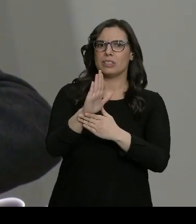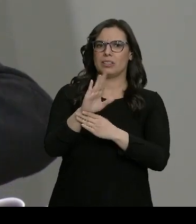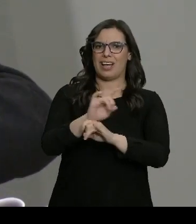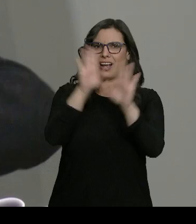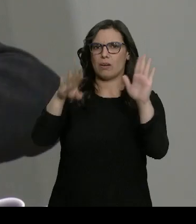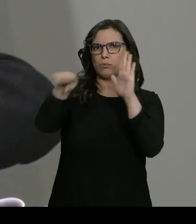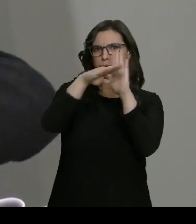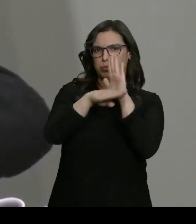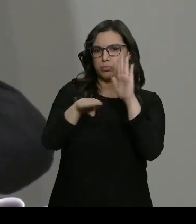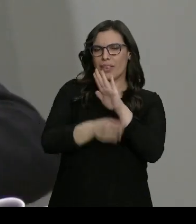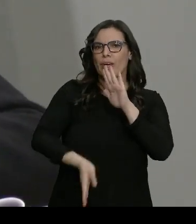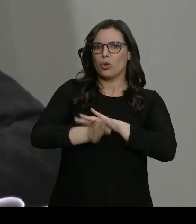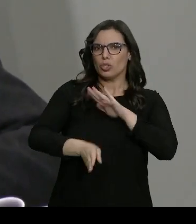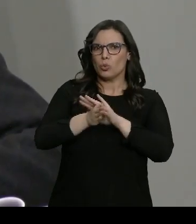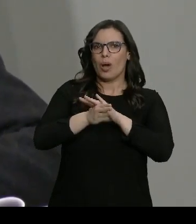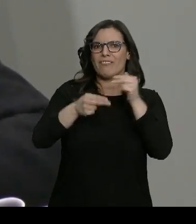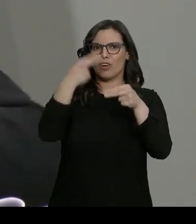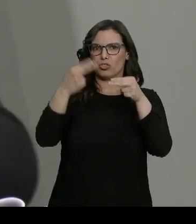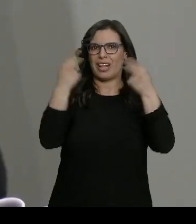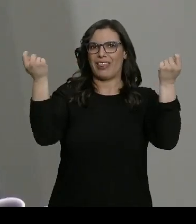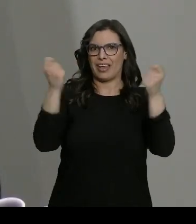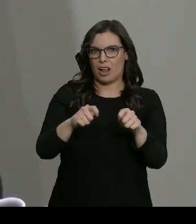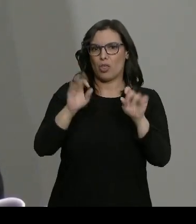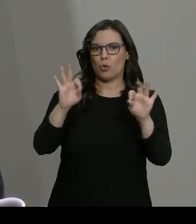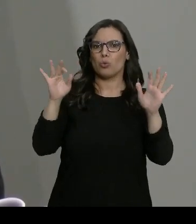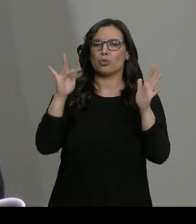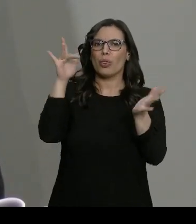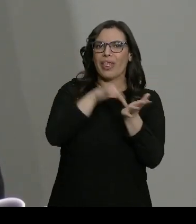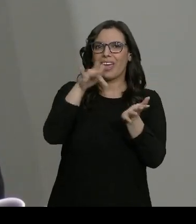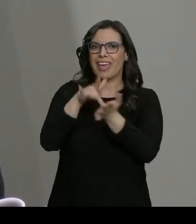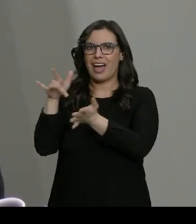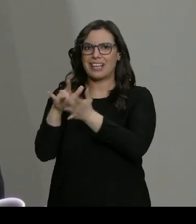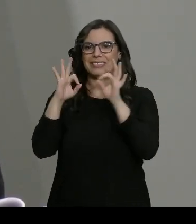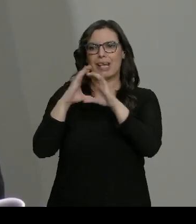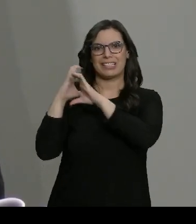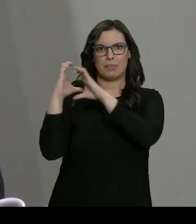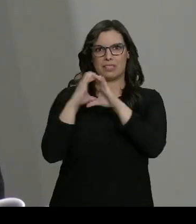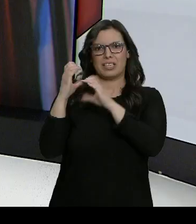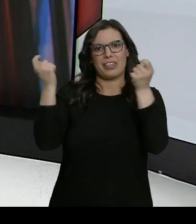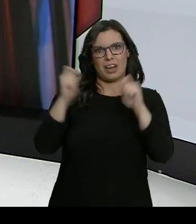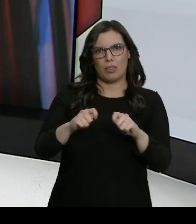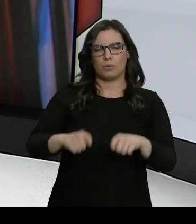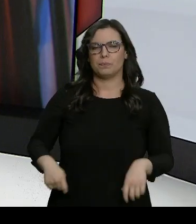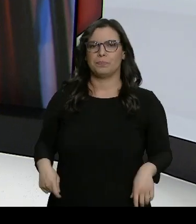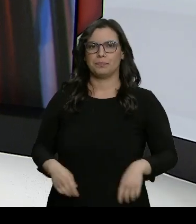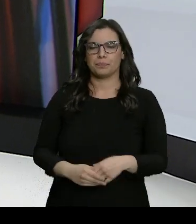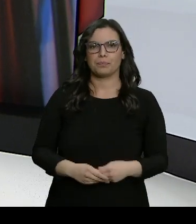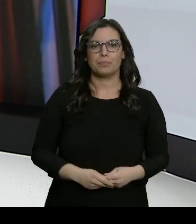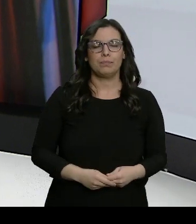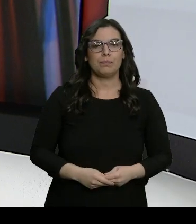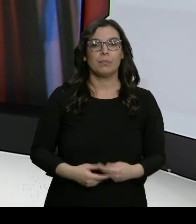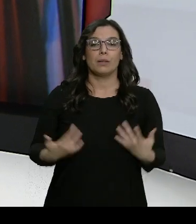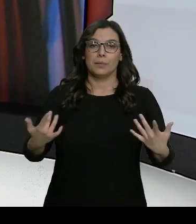el confinamiento perimetral en los días de la Semana Santa. Y eso